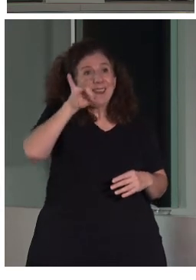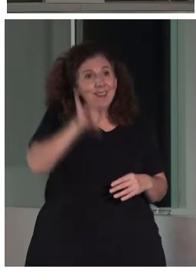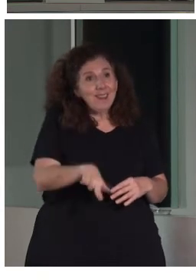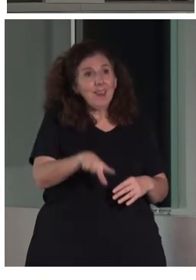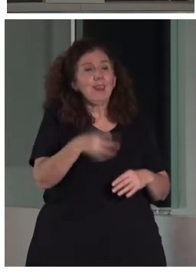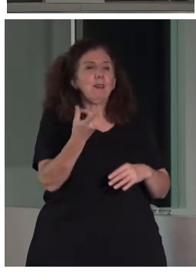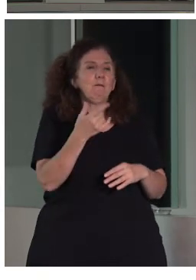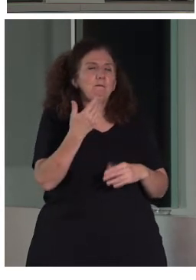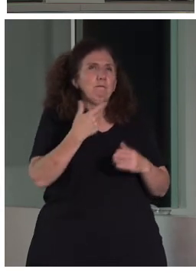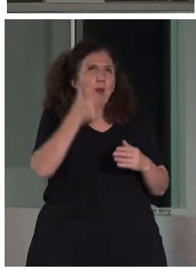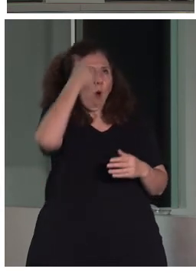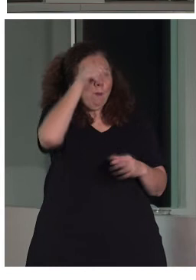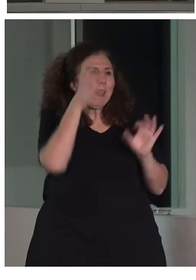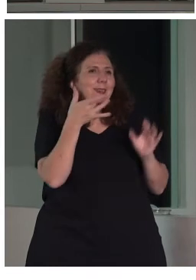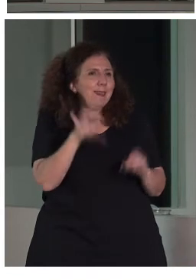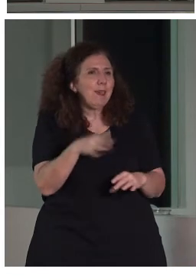exposiciones.